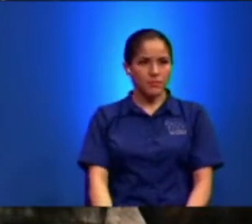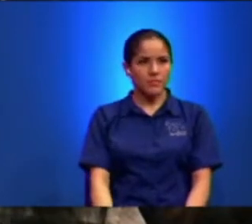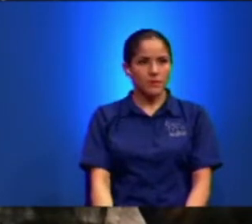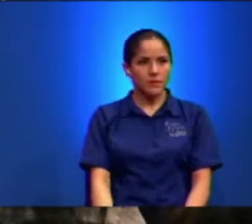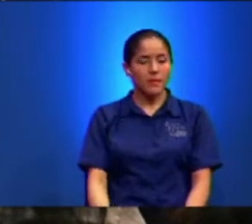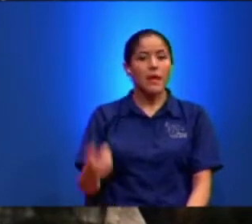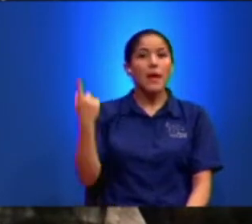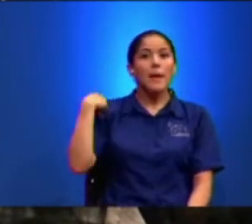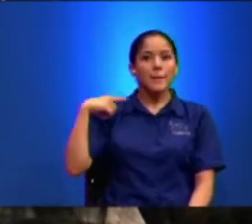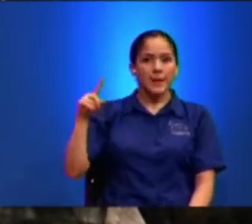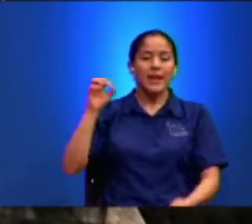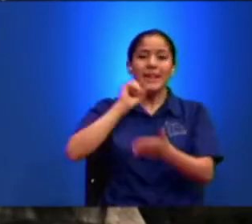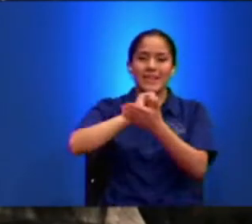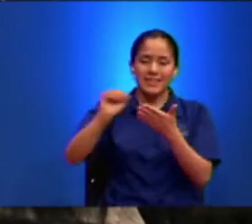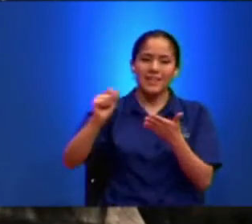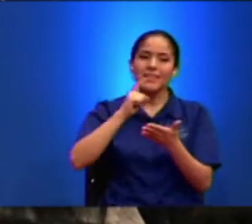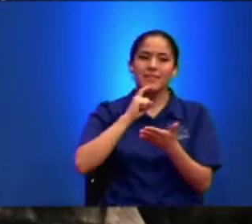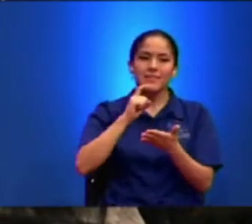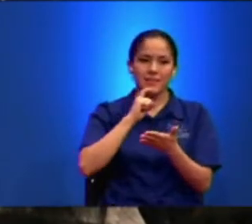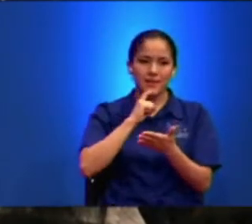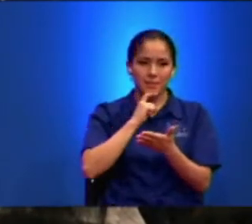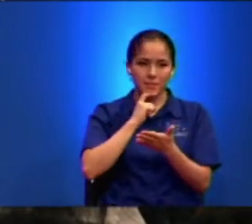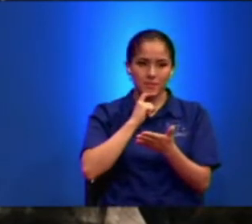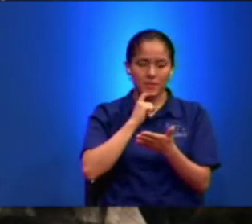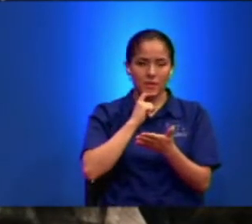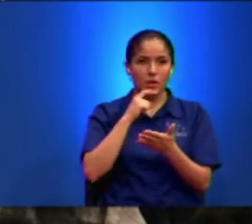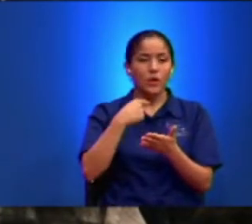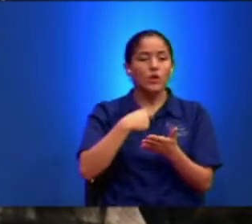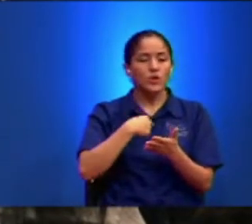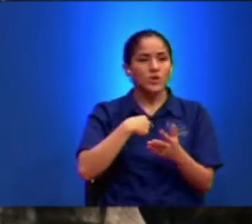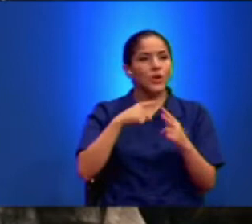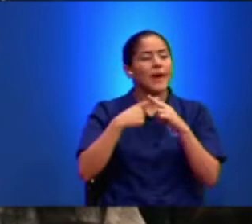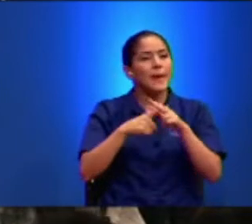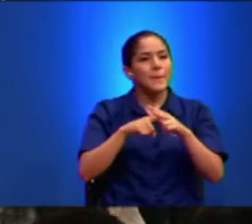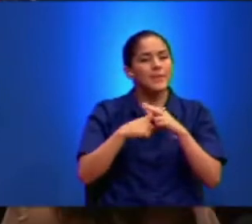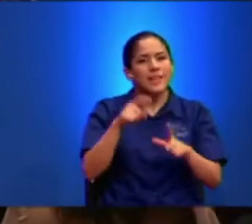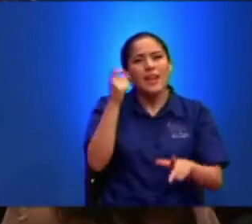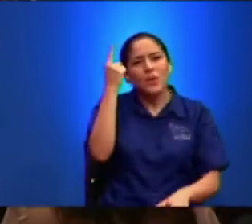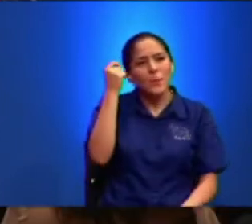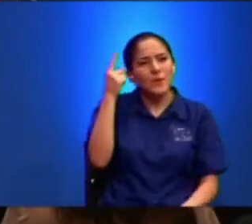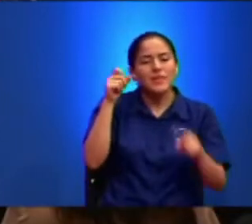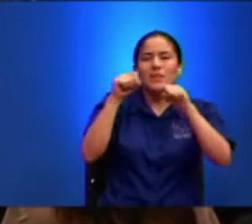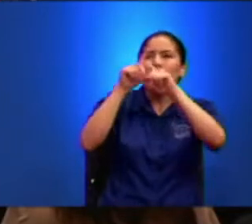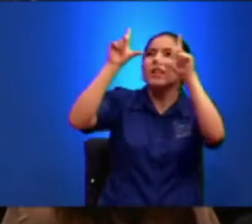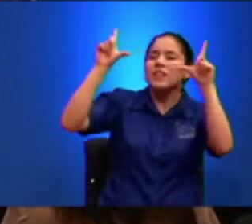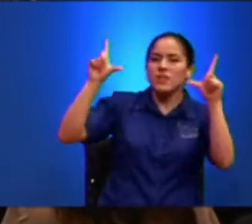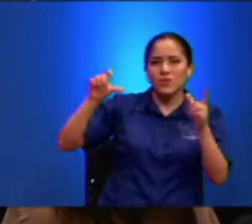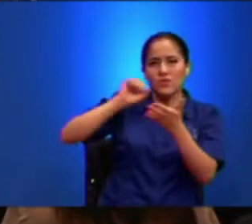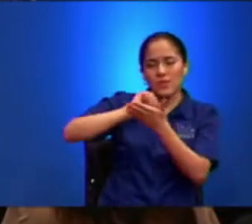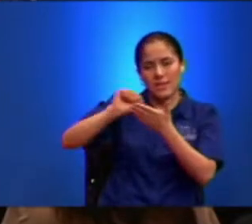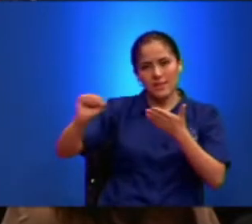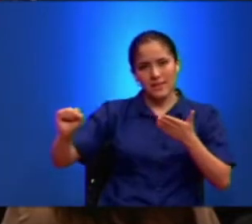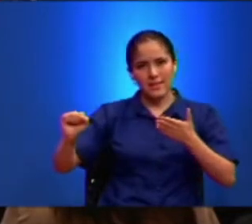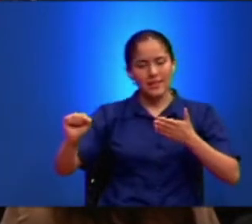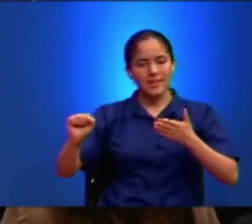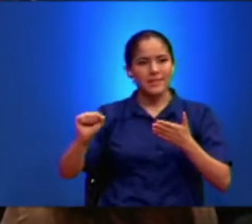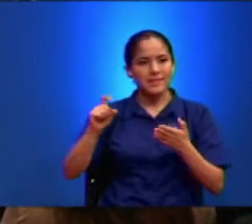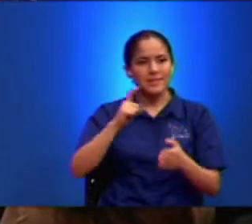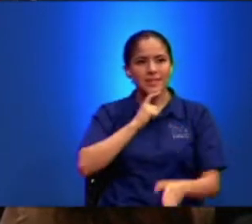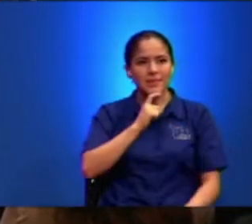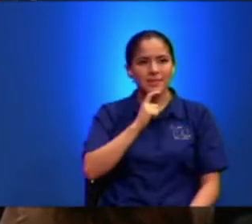Para las Santas Cenas Yo estaba Empezando A comprender Lo grandioso De la Santa Cena Y entonces